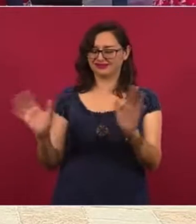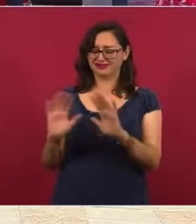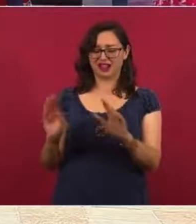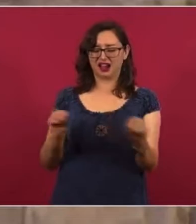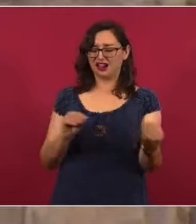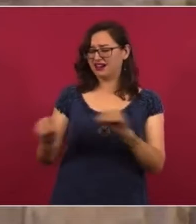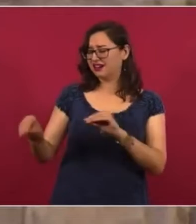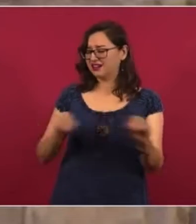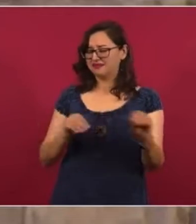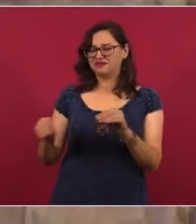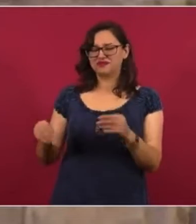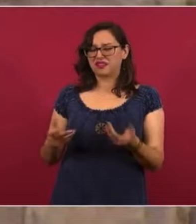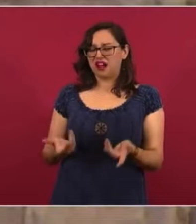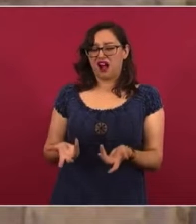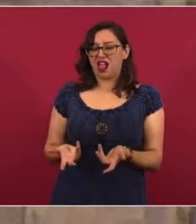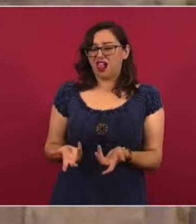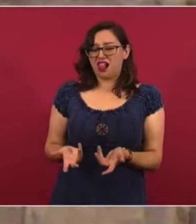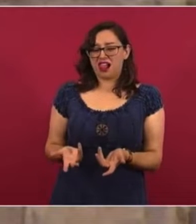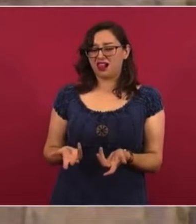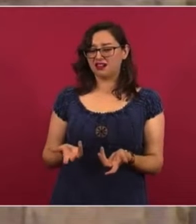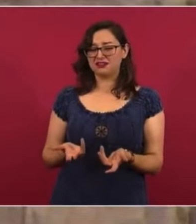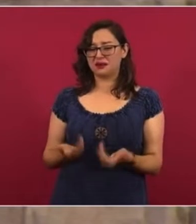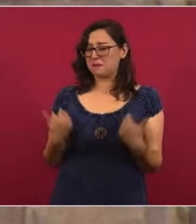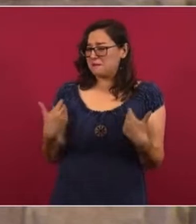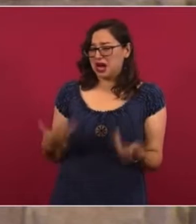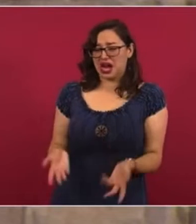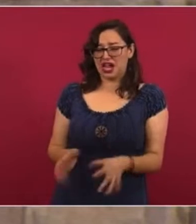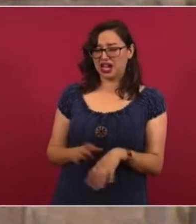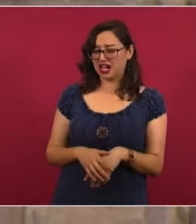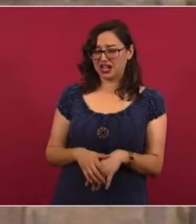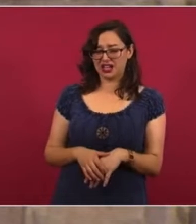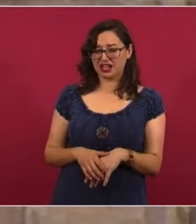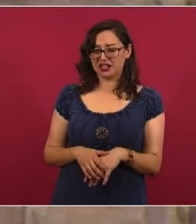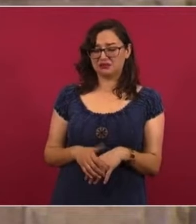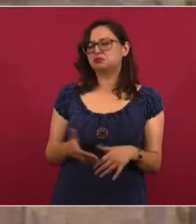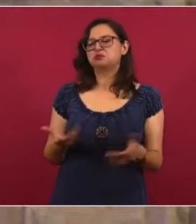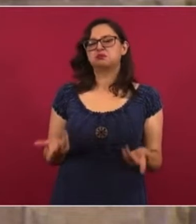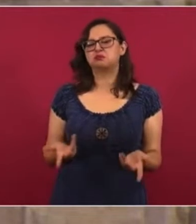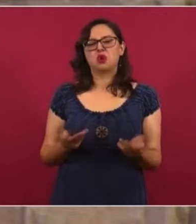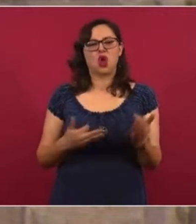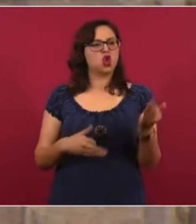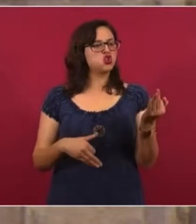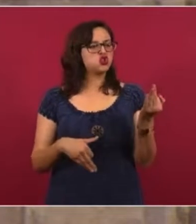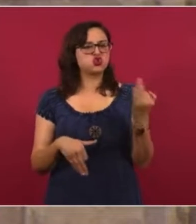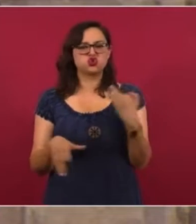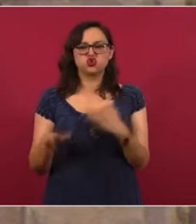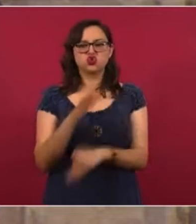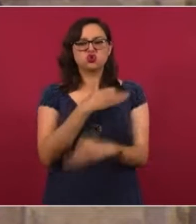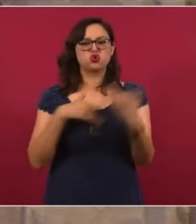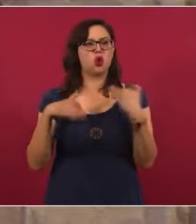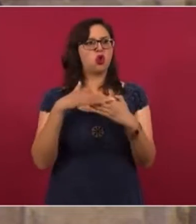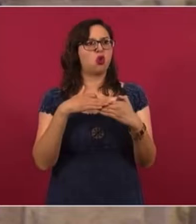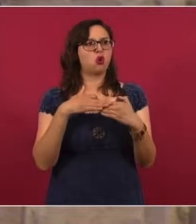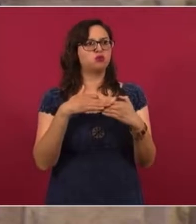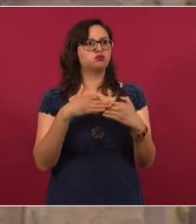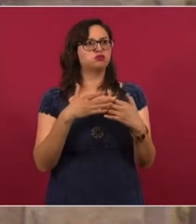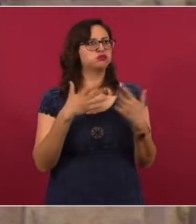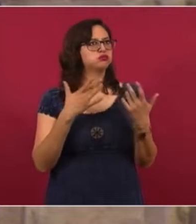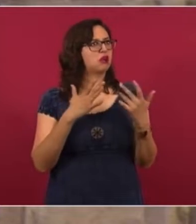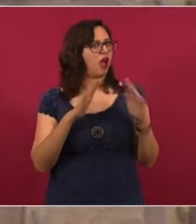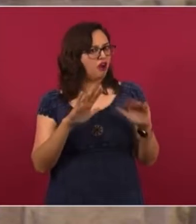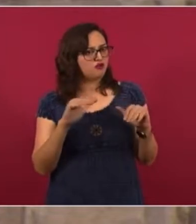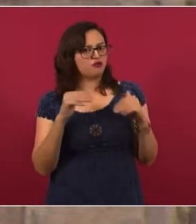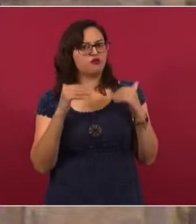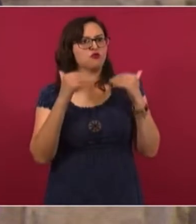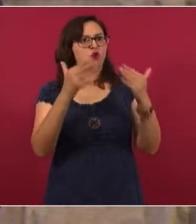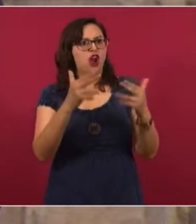Ellos todo querían dejarlo al mercado, que el